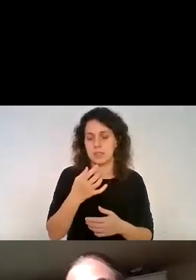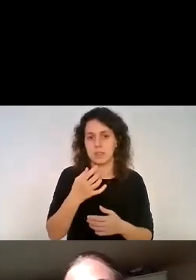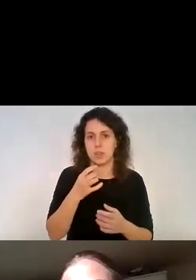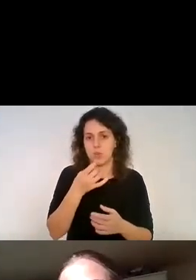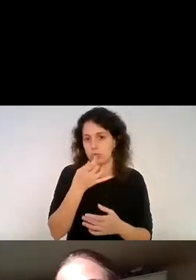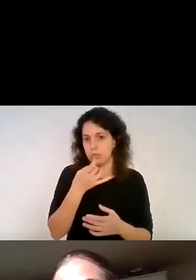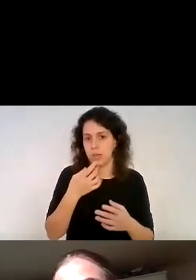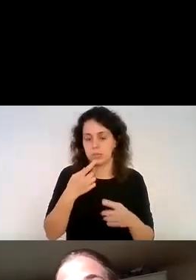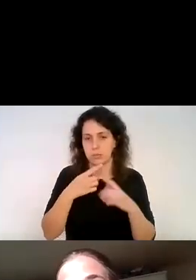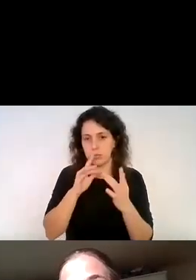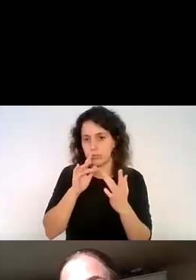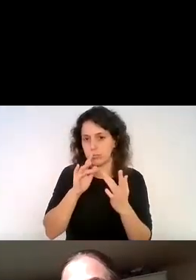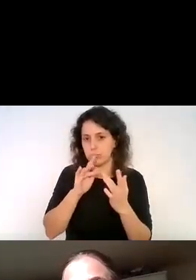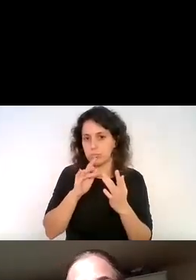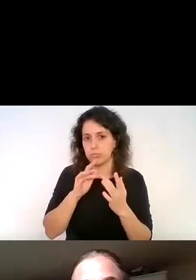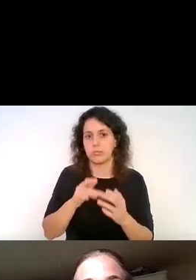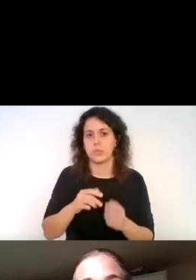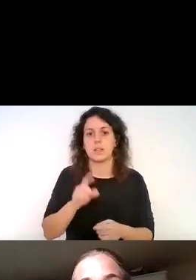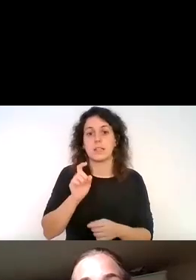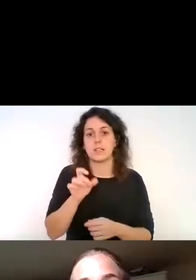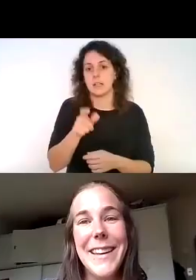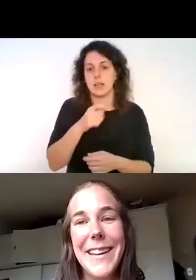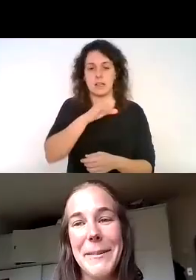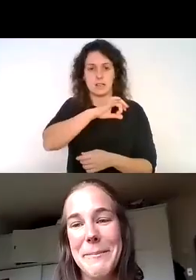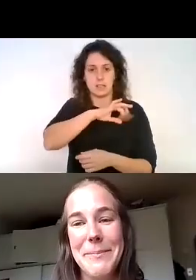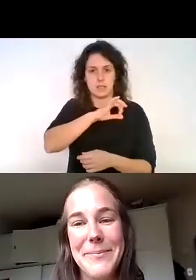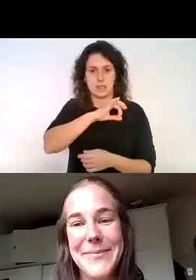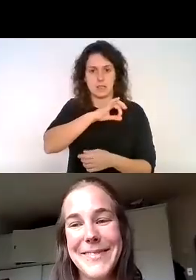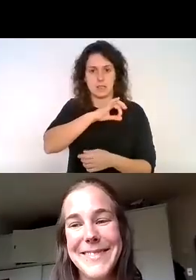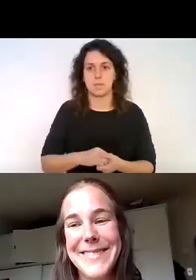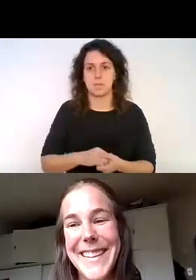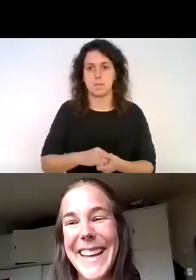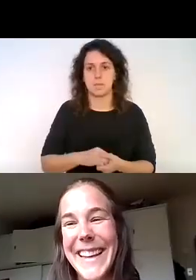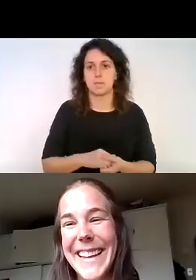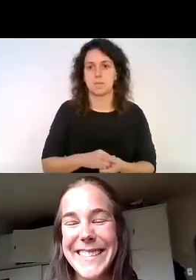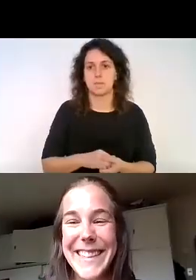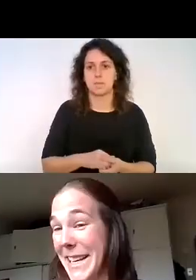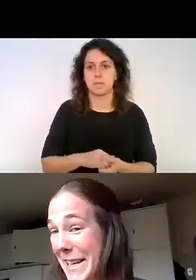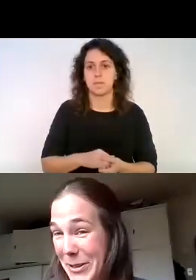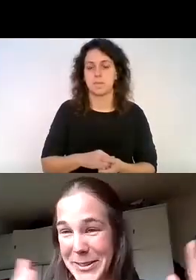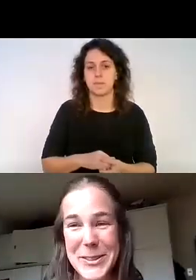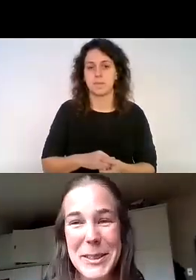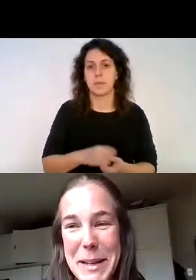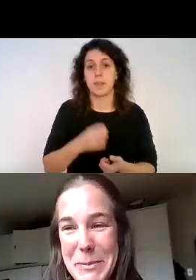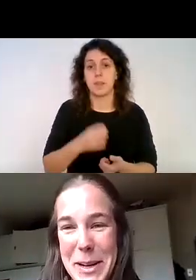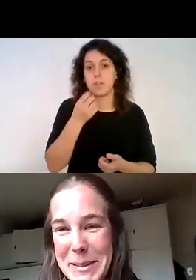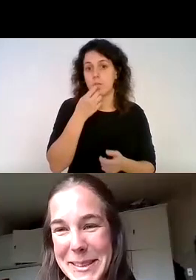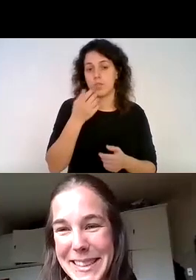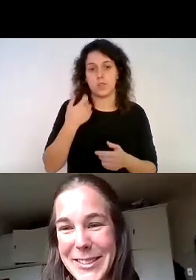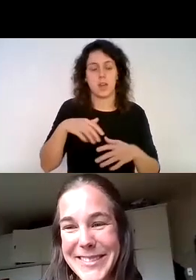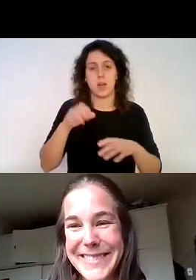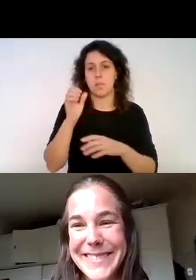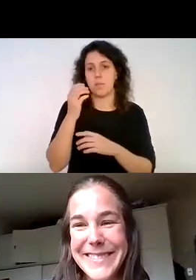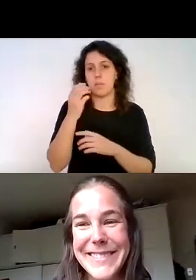operadores locales en Chile y y con eso terminamos la